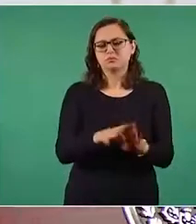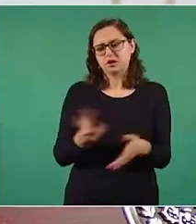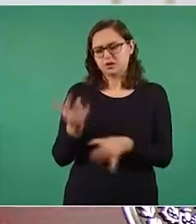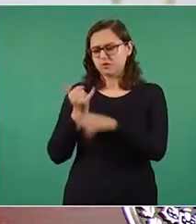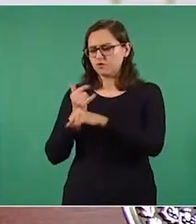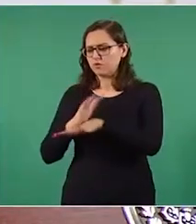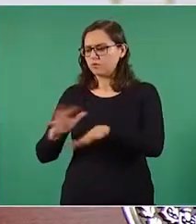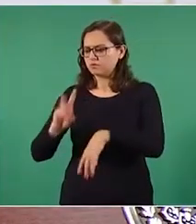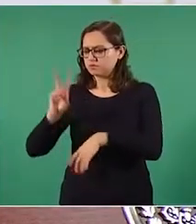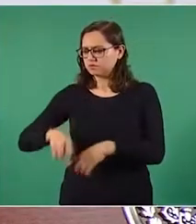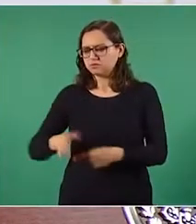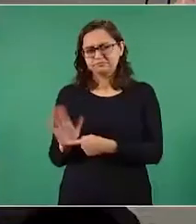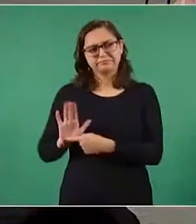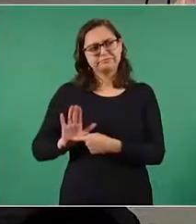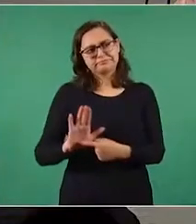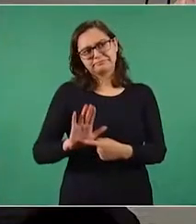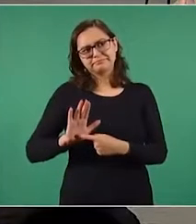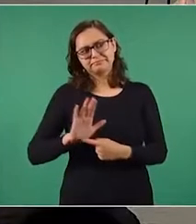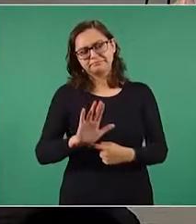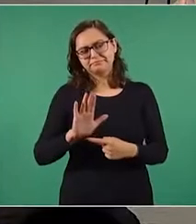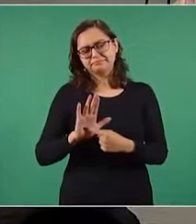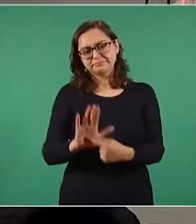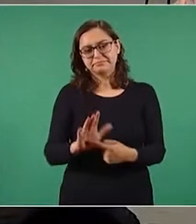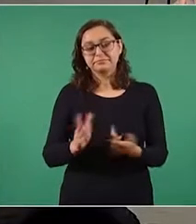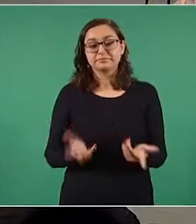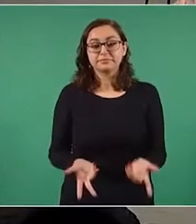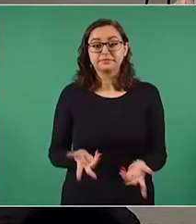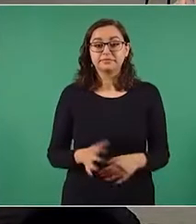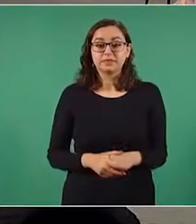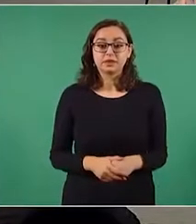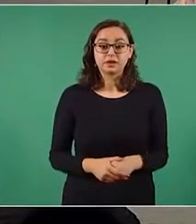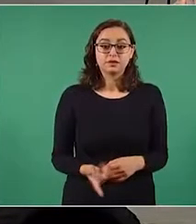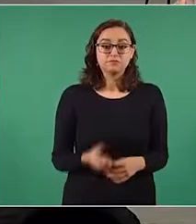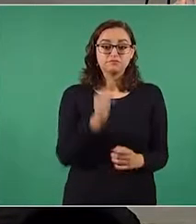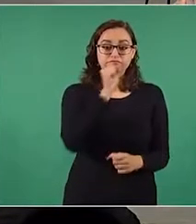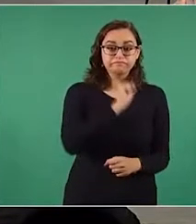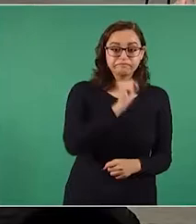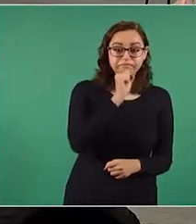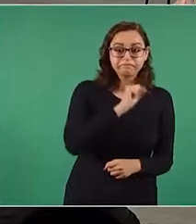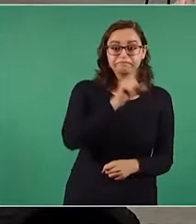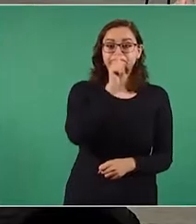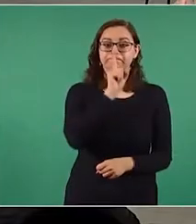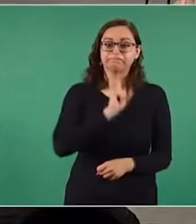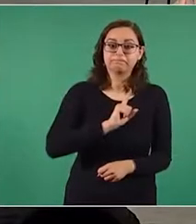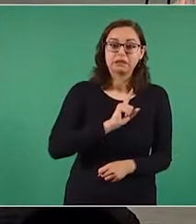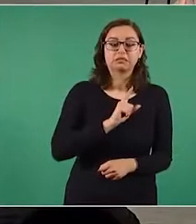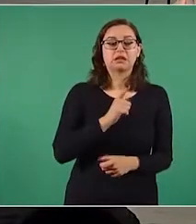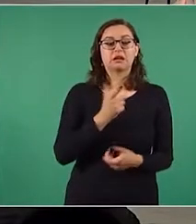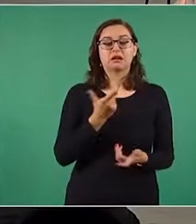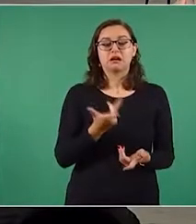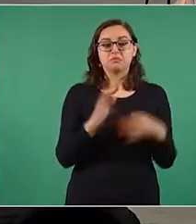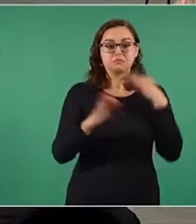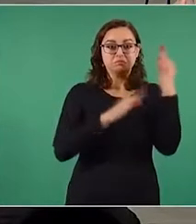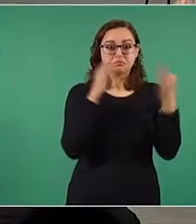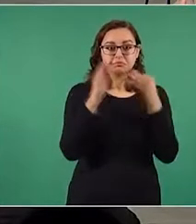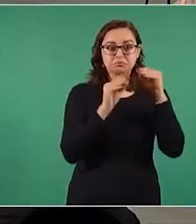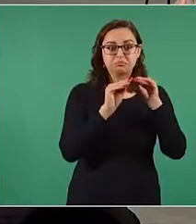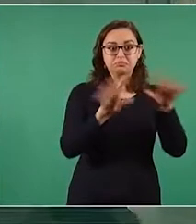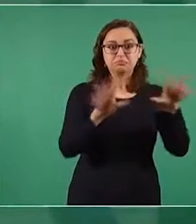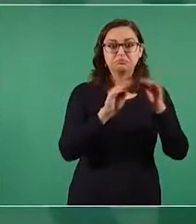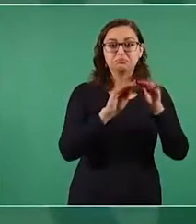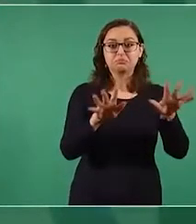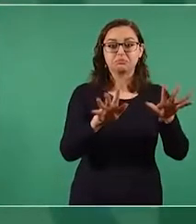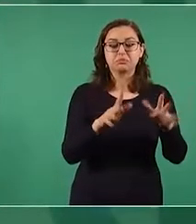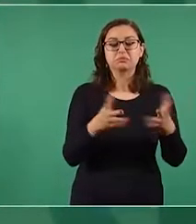¿Cómo se enfrenta el rumor? Con información y aclarando